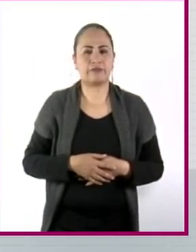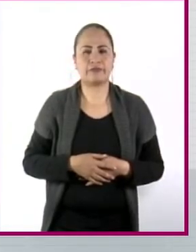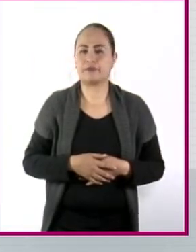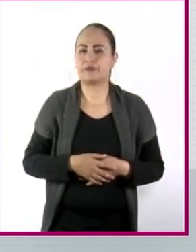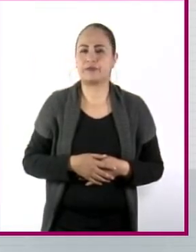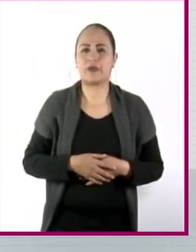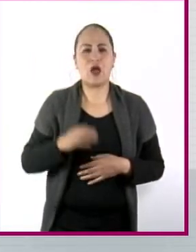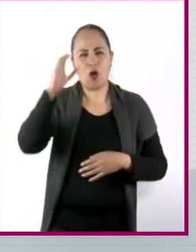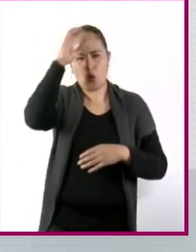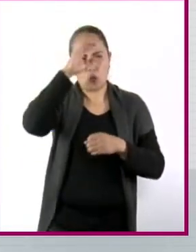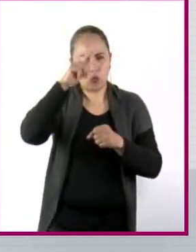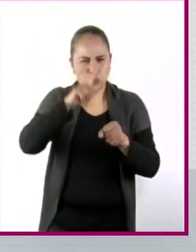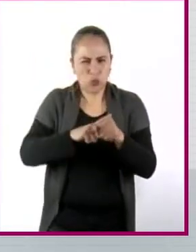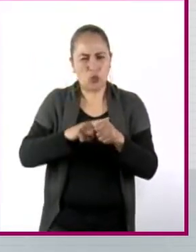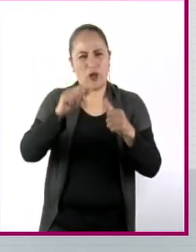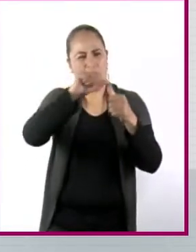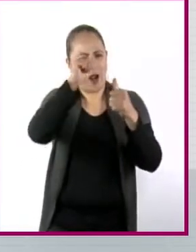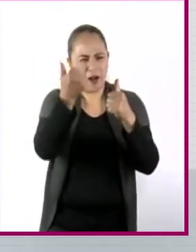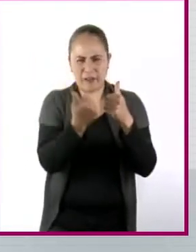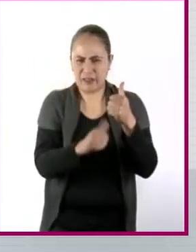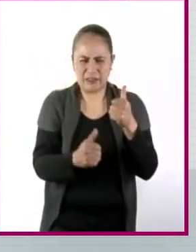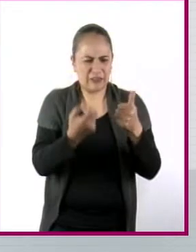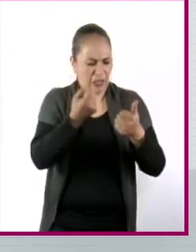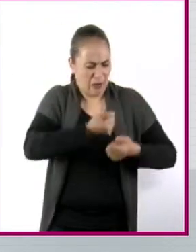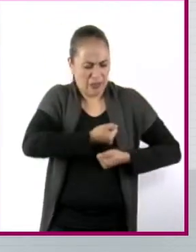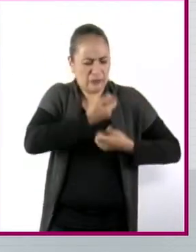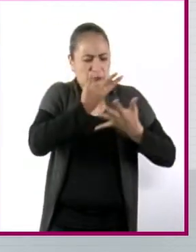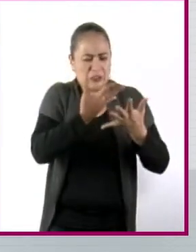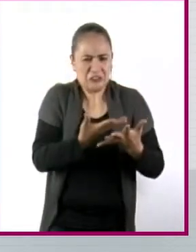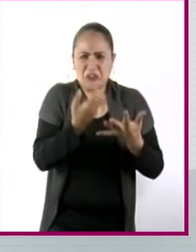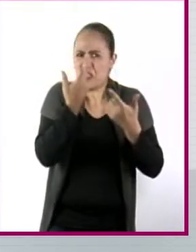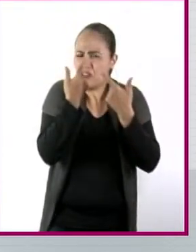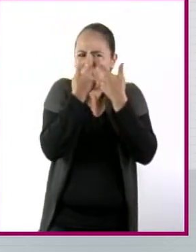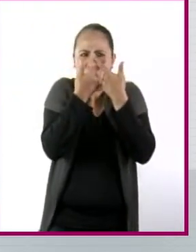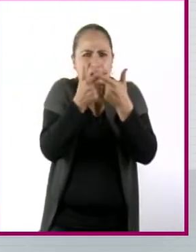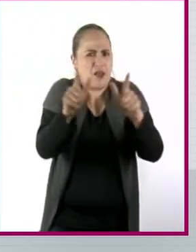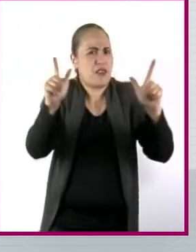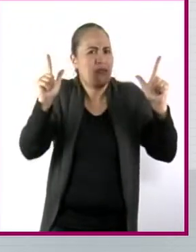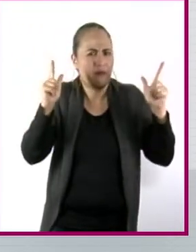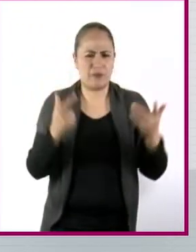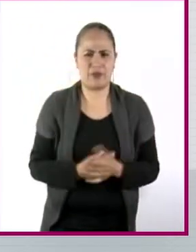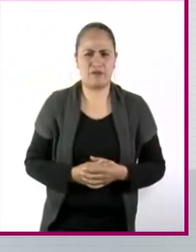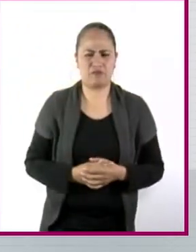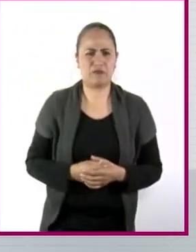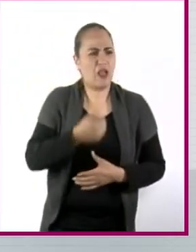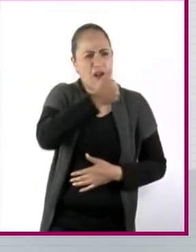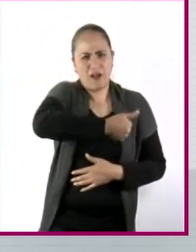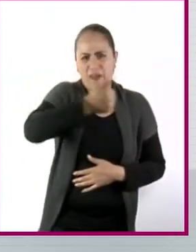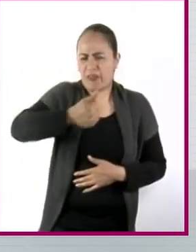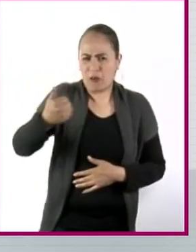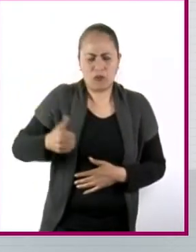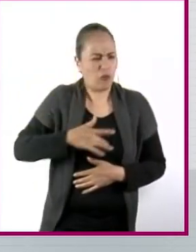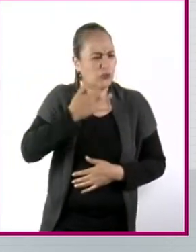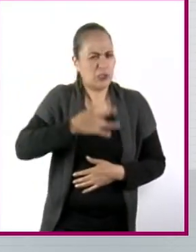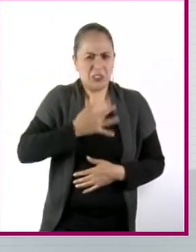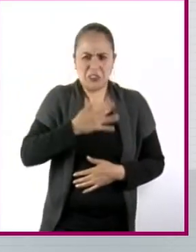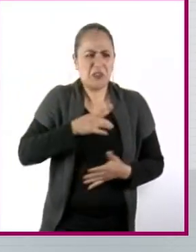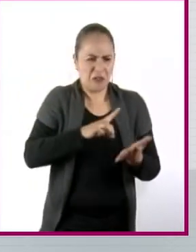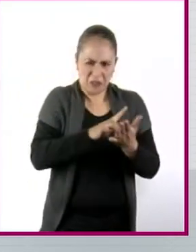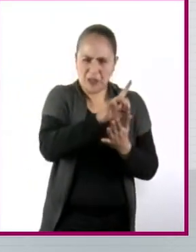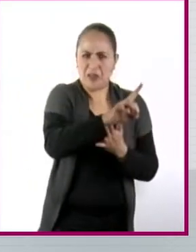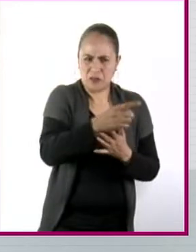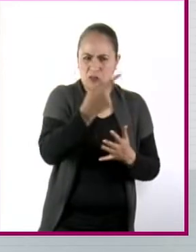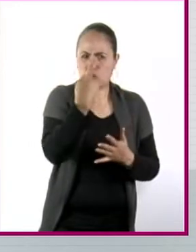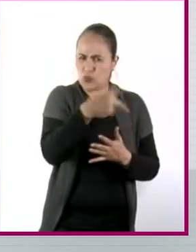la cuestión cultural y artística. O sea, creo que de alguna manera todos tenemos derecho a esta libertad de ejercer